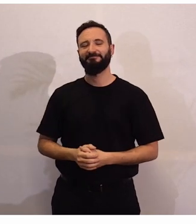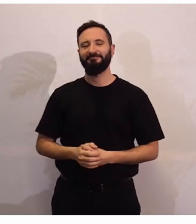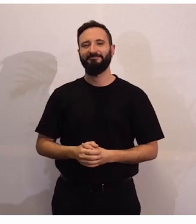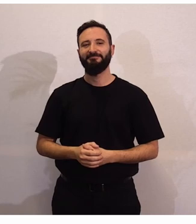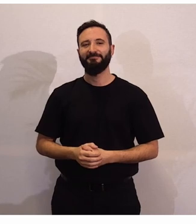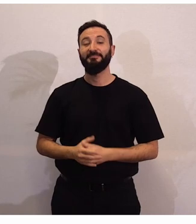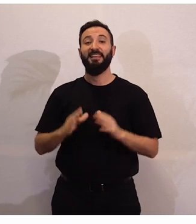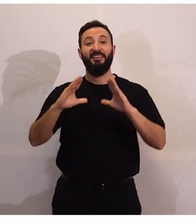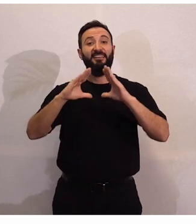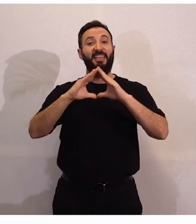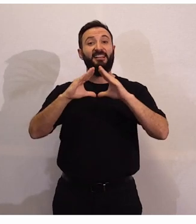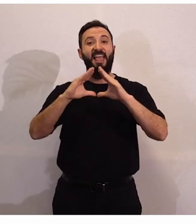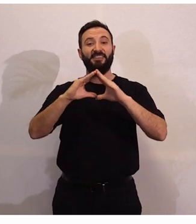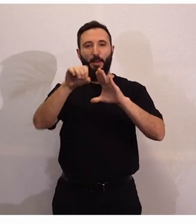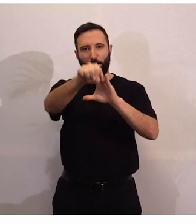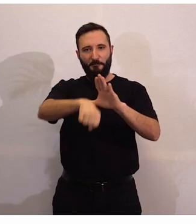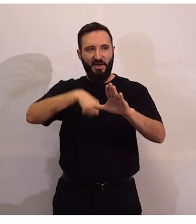La iglesia está vacía.